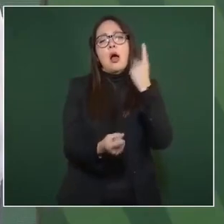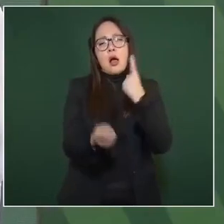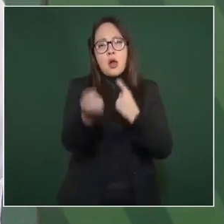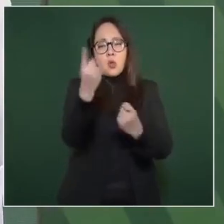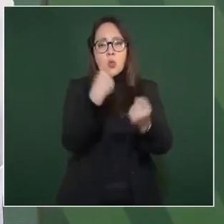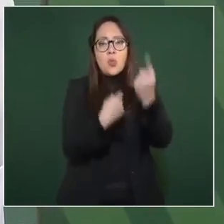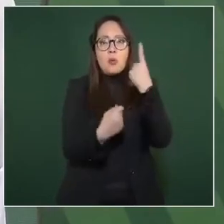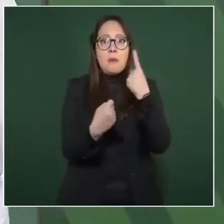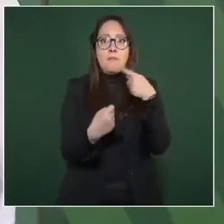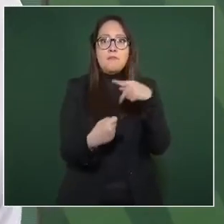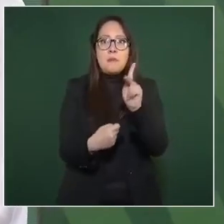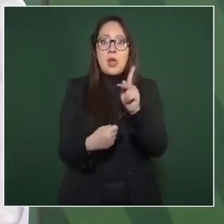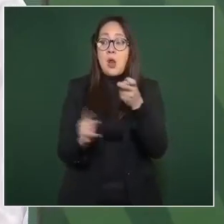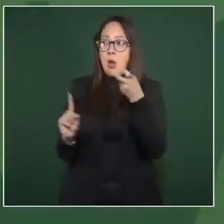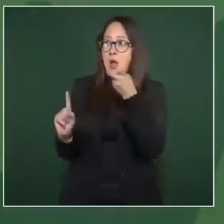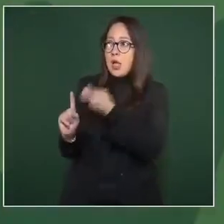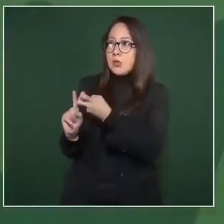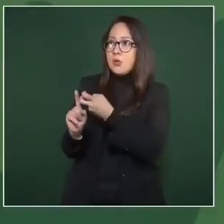gran noticia,